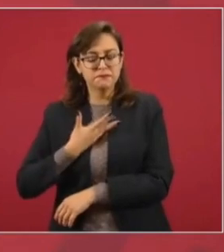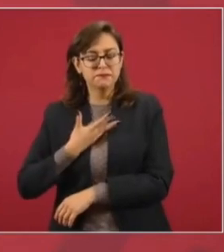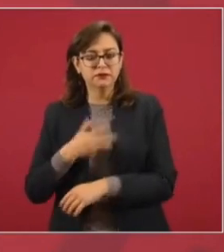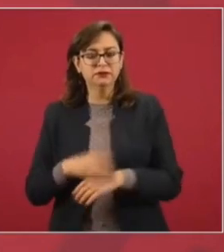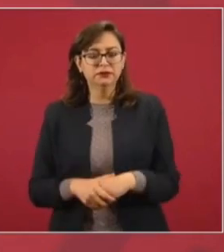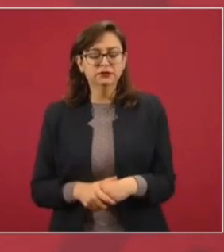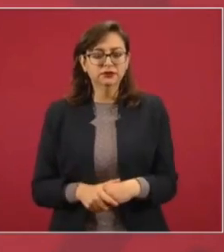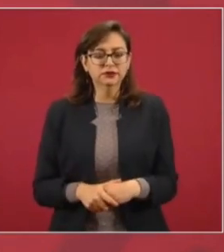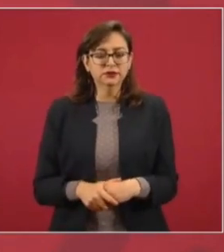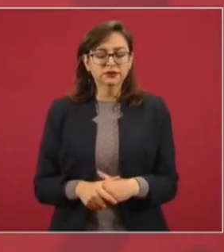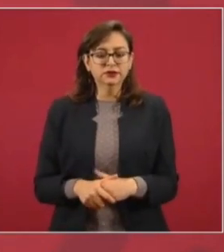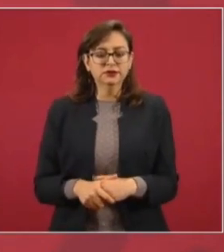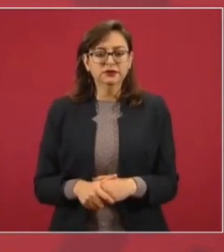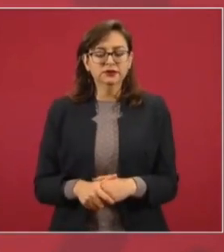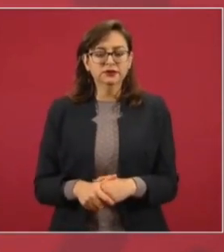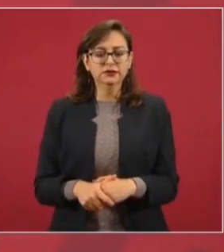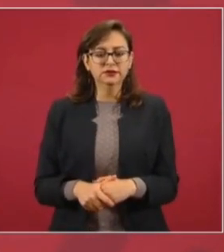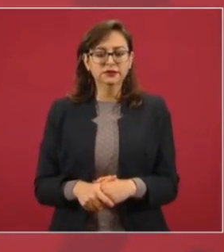de que